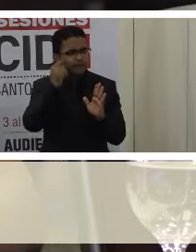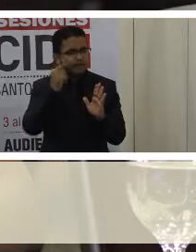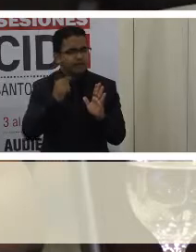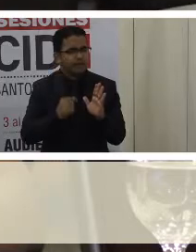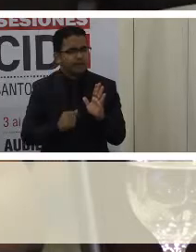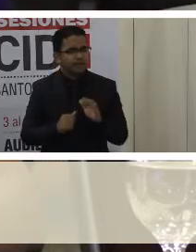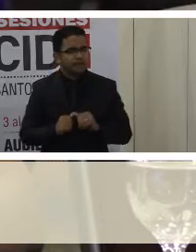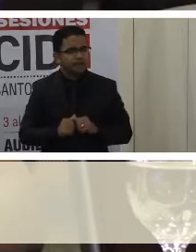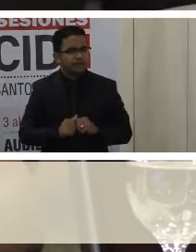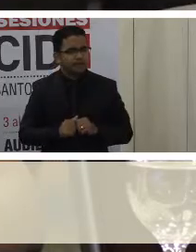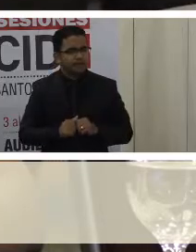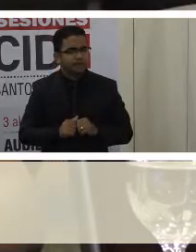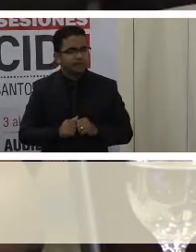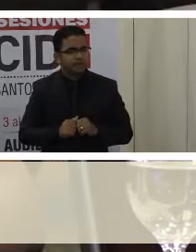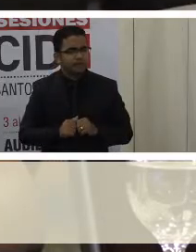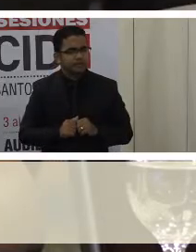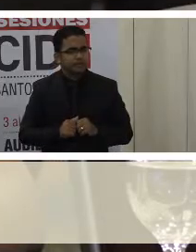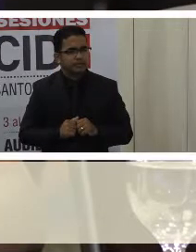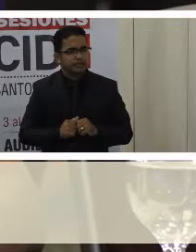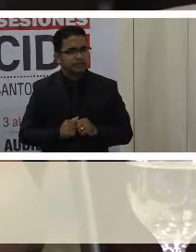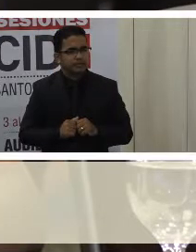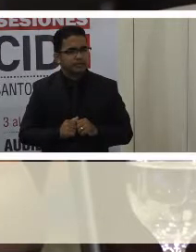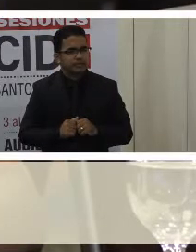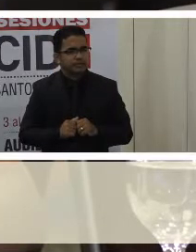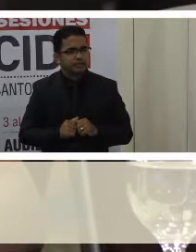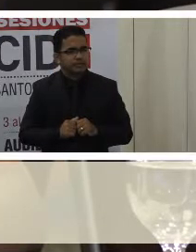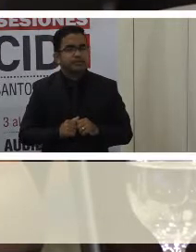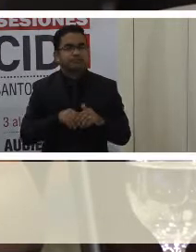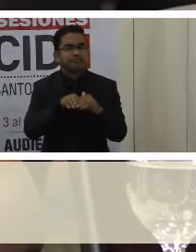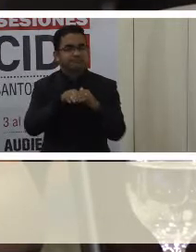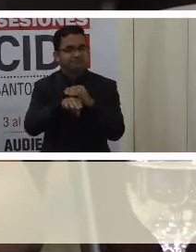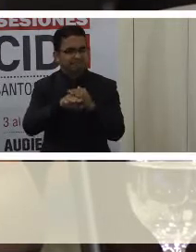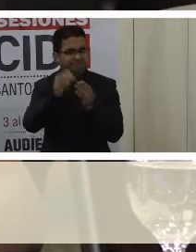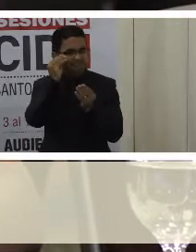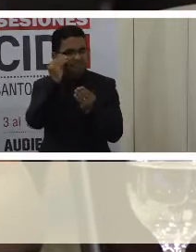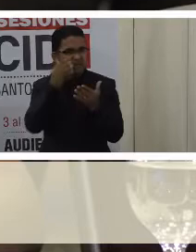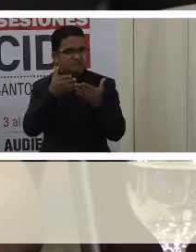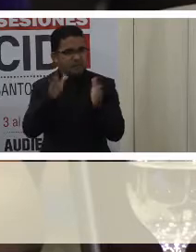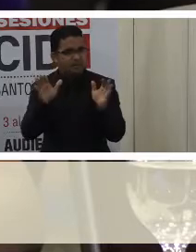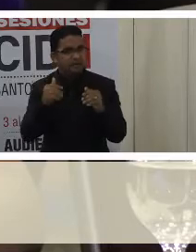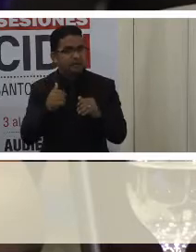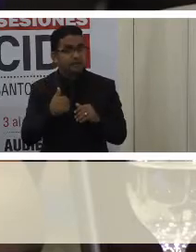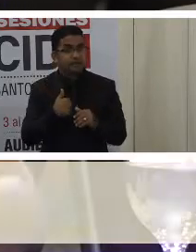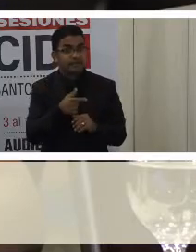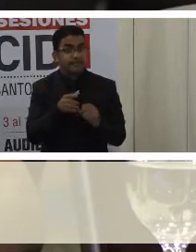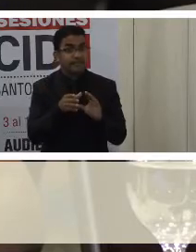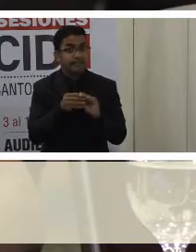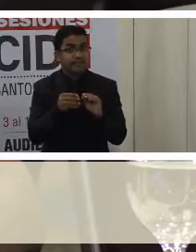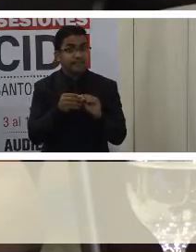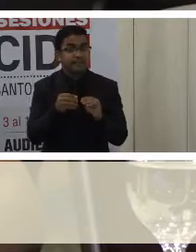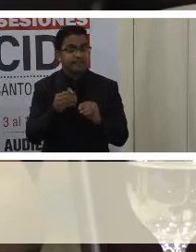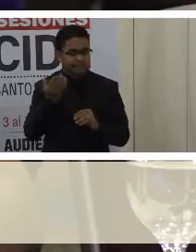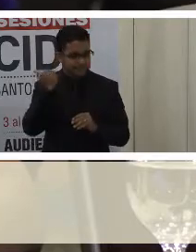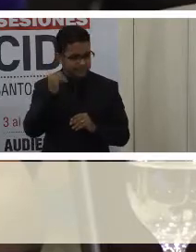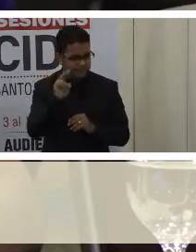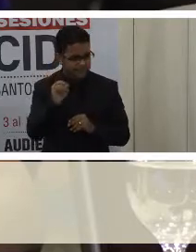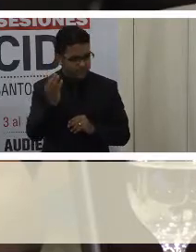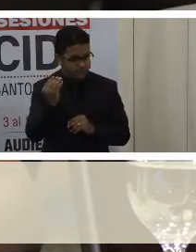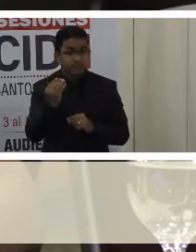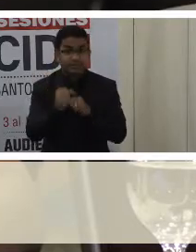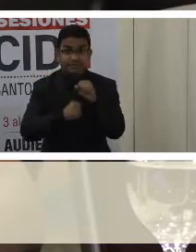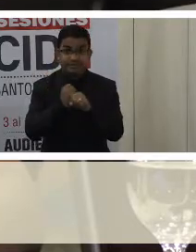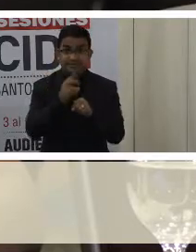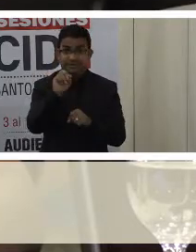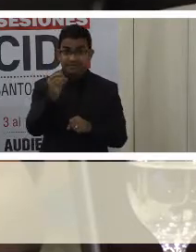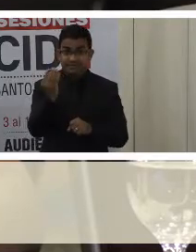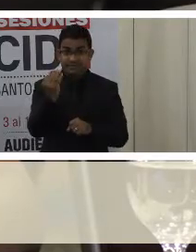venido incumpliendo sus obligaciones. Con respecto al acceso a la información pública, los informes más recientes son del 2014. En el año 2014,